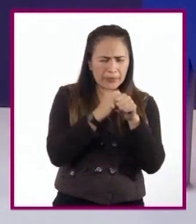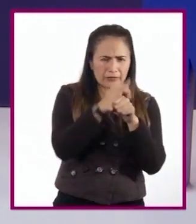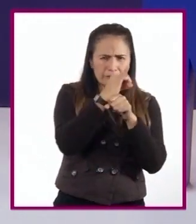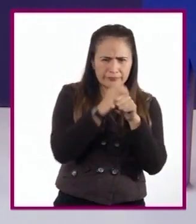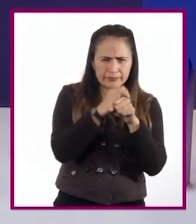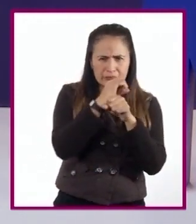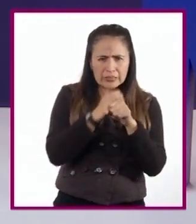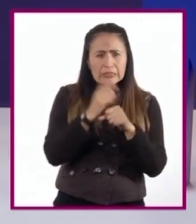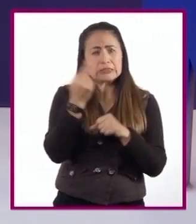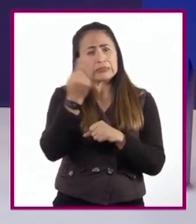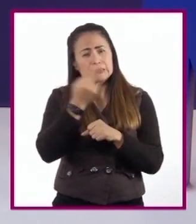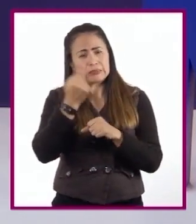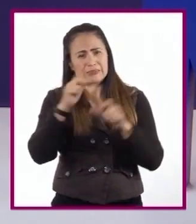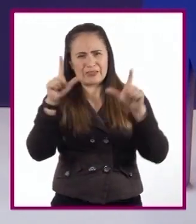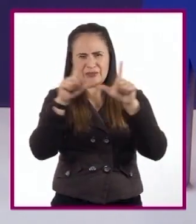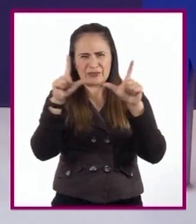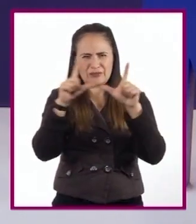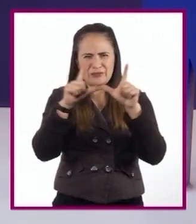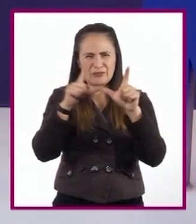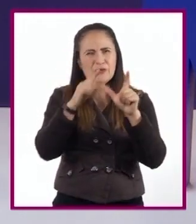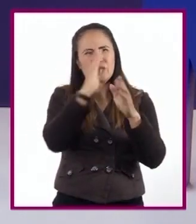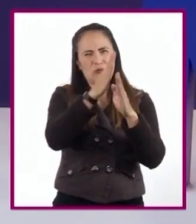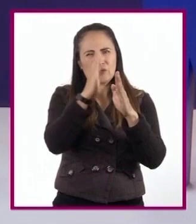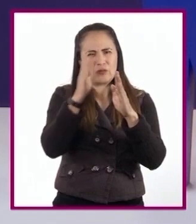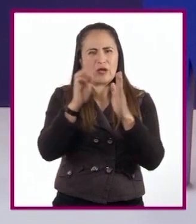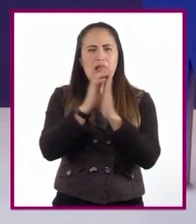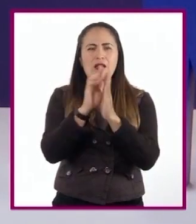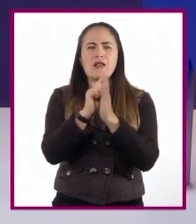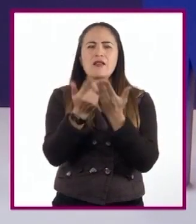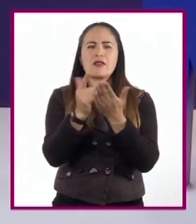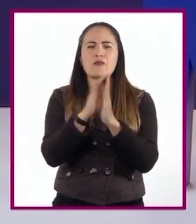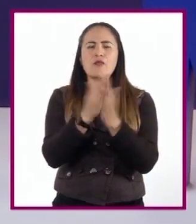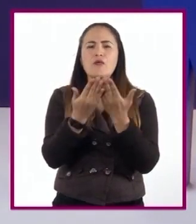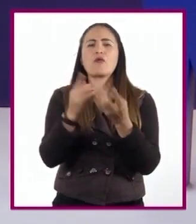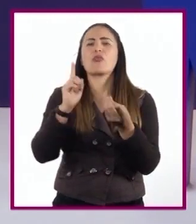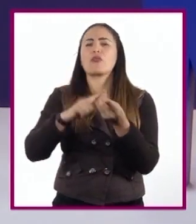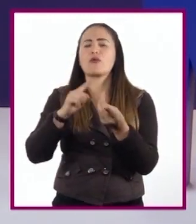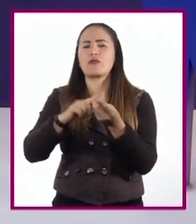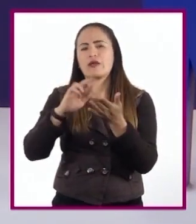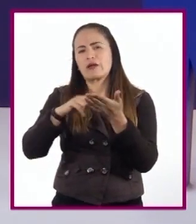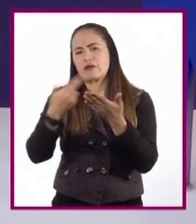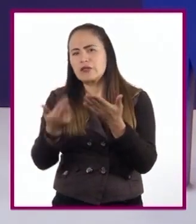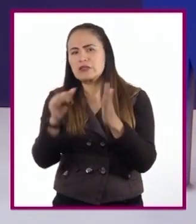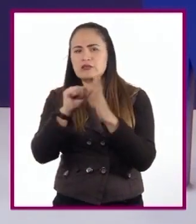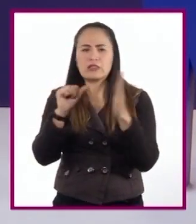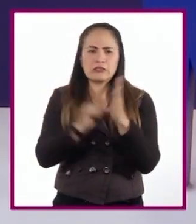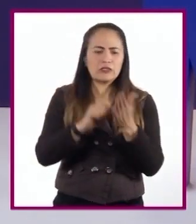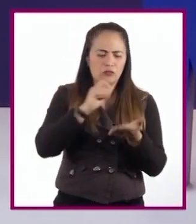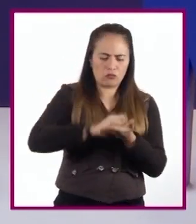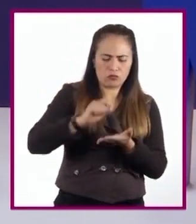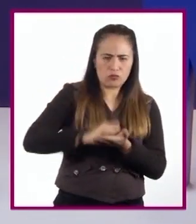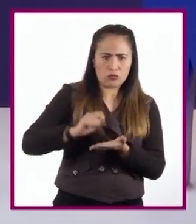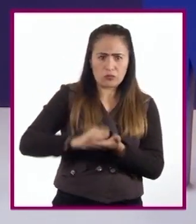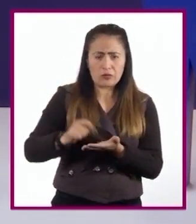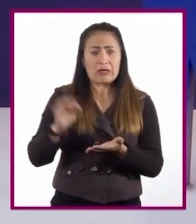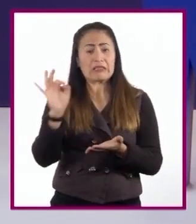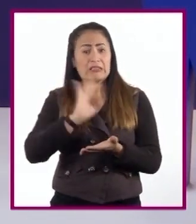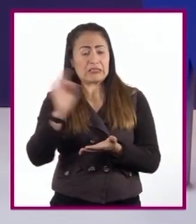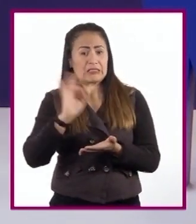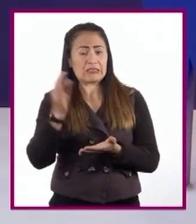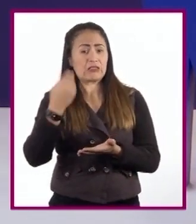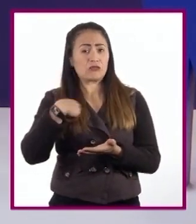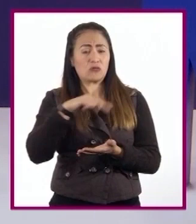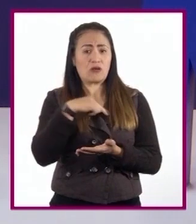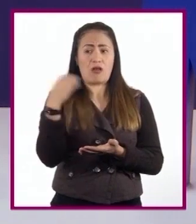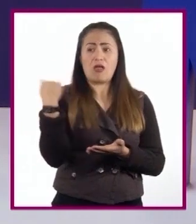procurar anotar las fichas bibliográficas o las fuentes de donde hemos obtenido nuestros datos, ya que, si no las llegaran